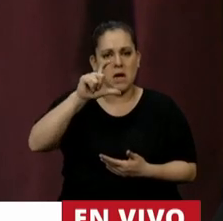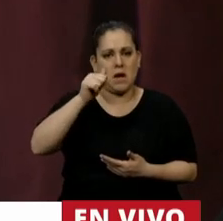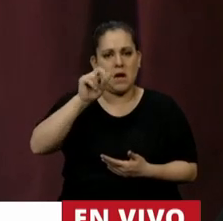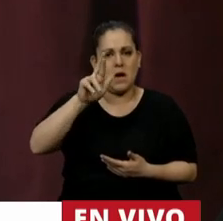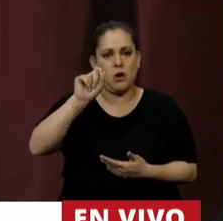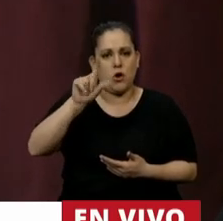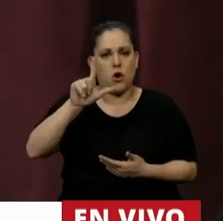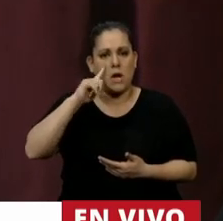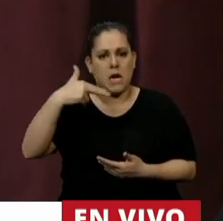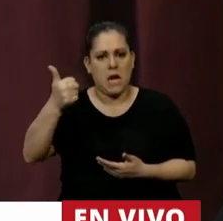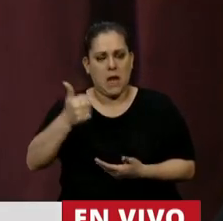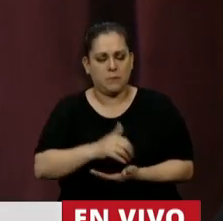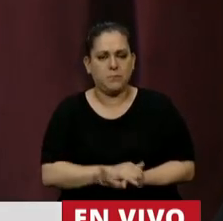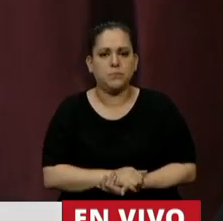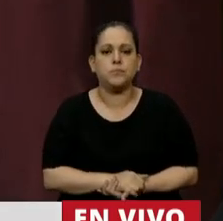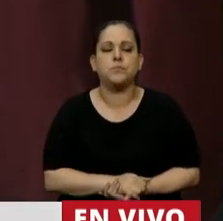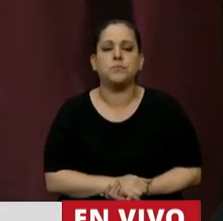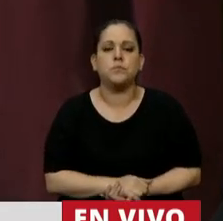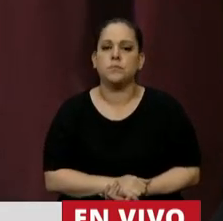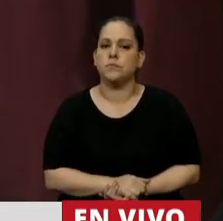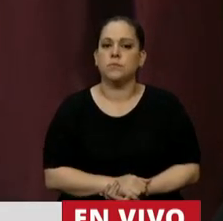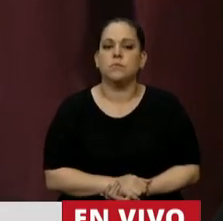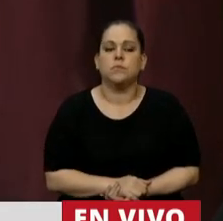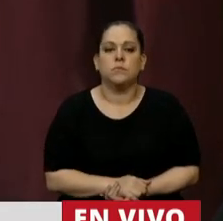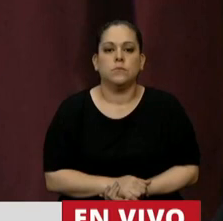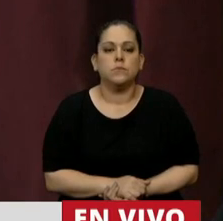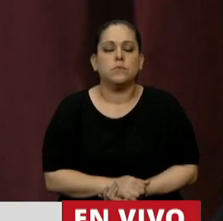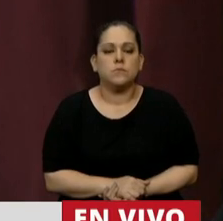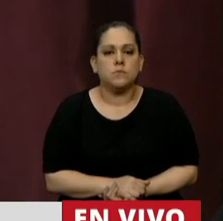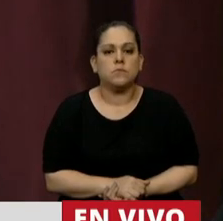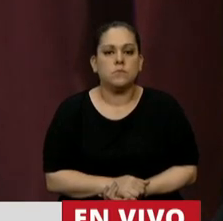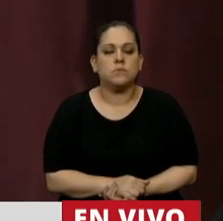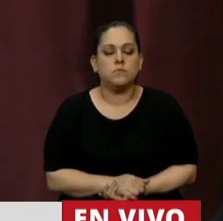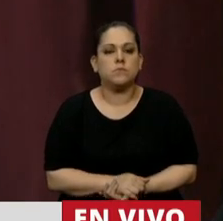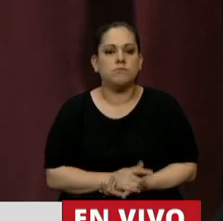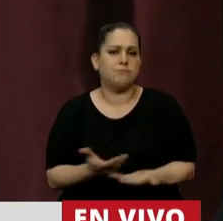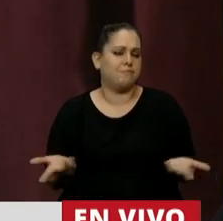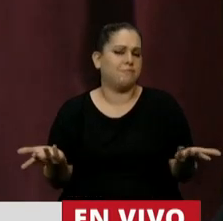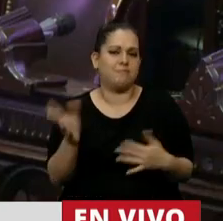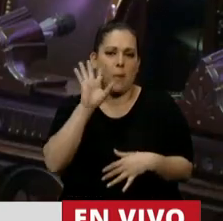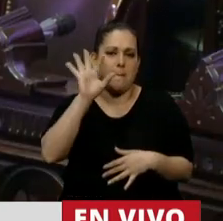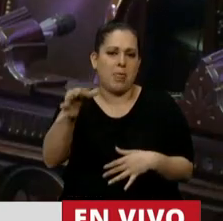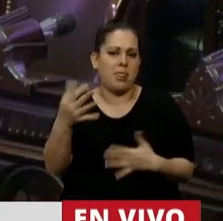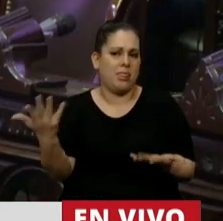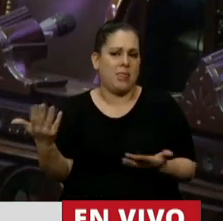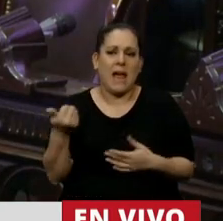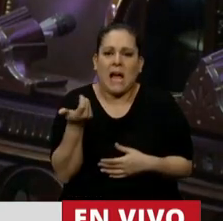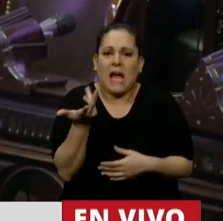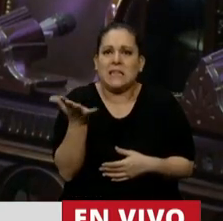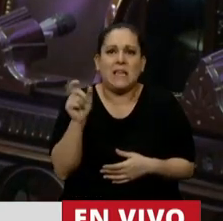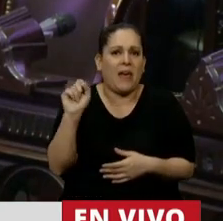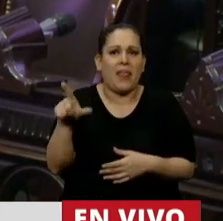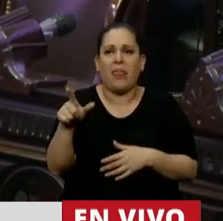Gracias, señora Presidenta. Lo absurdo termina poniéndose en evidencia en la cantidad de